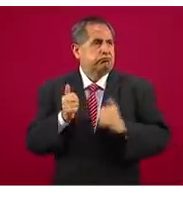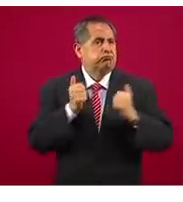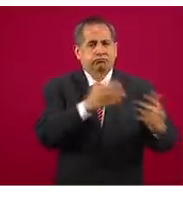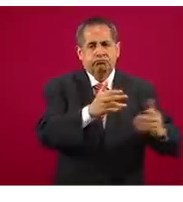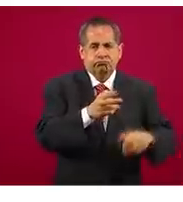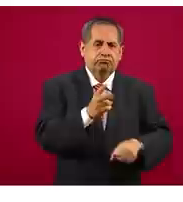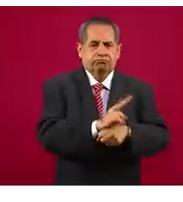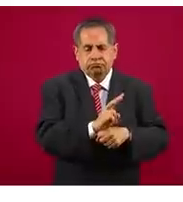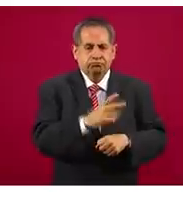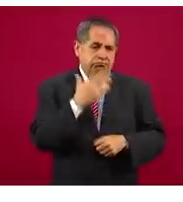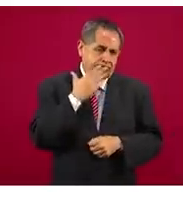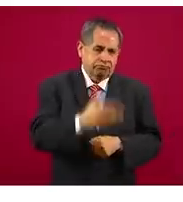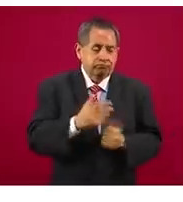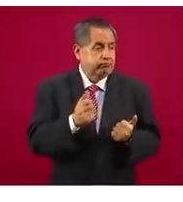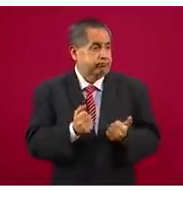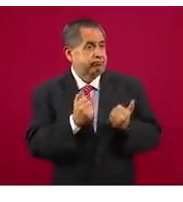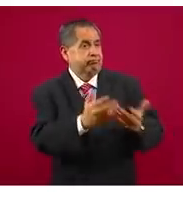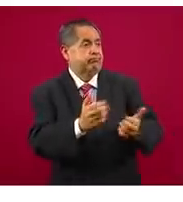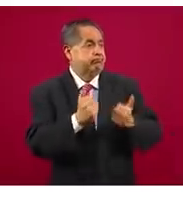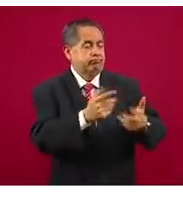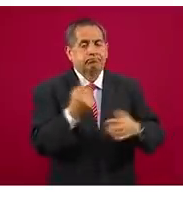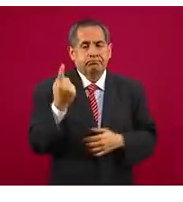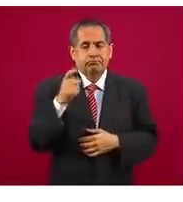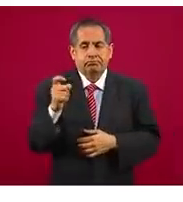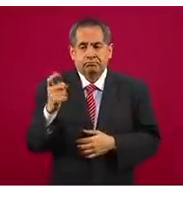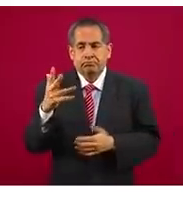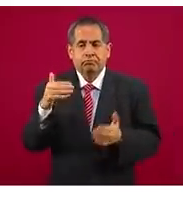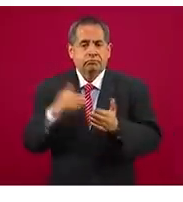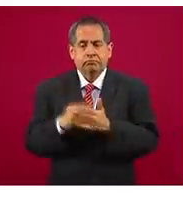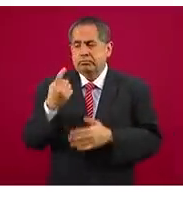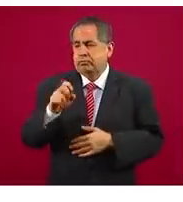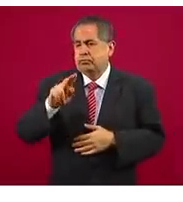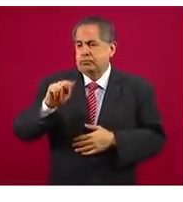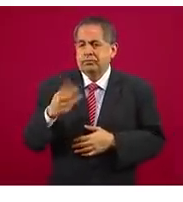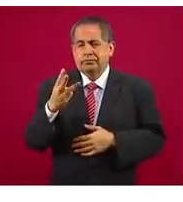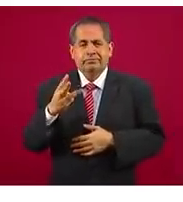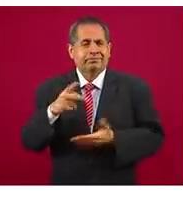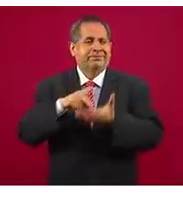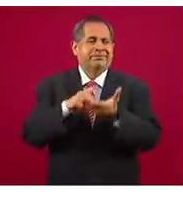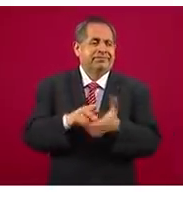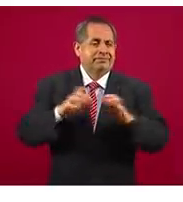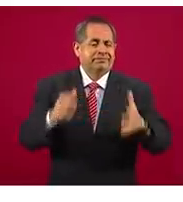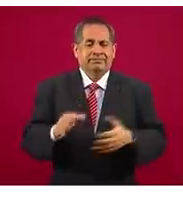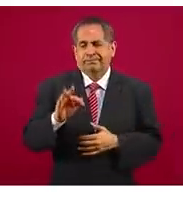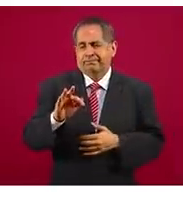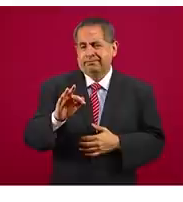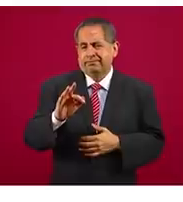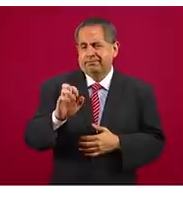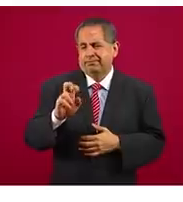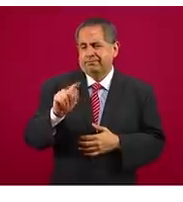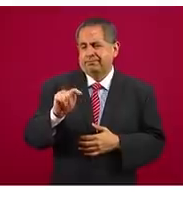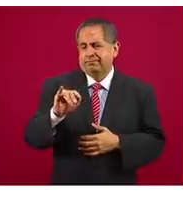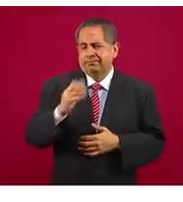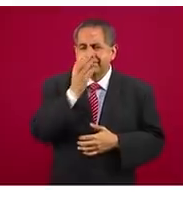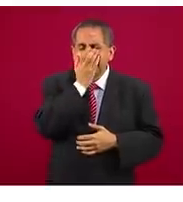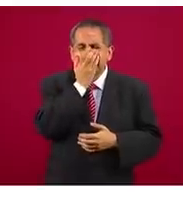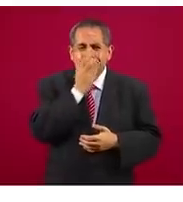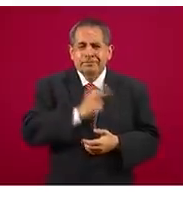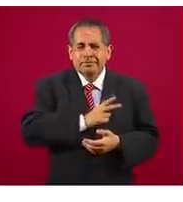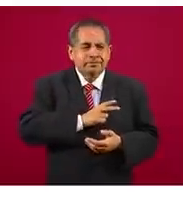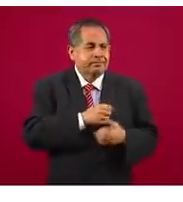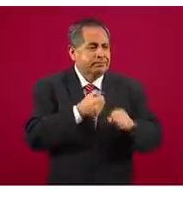podido entregar 150 mil, 183 toneladas de fertilizantes a los 81